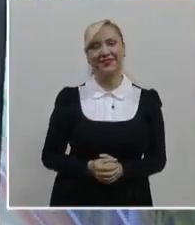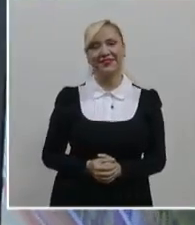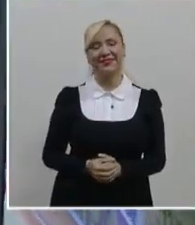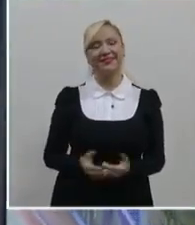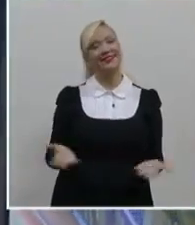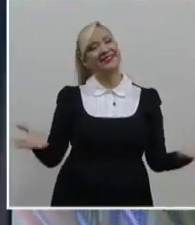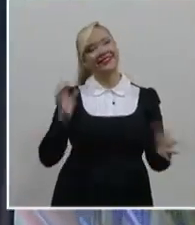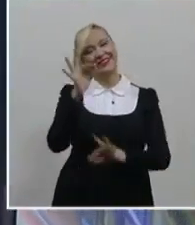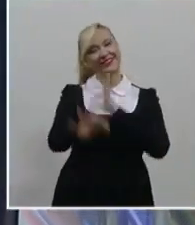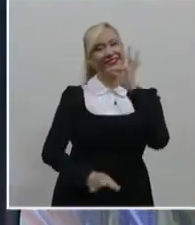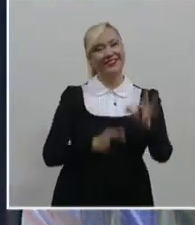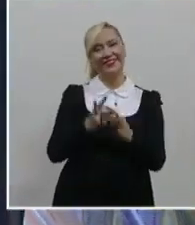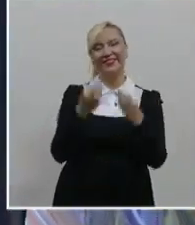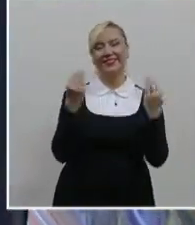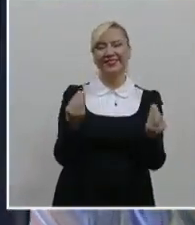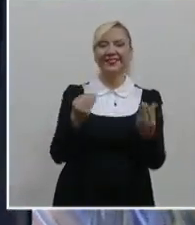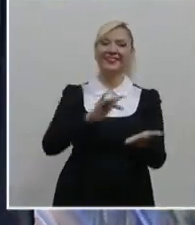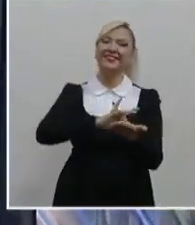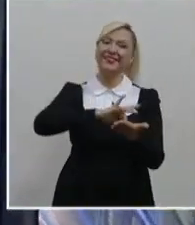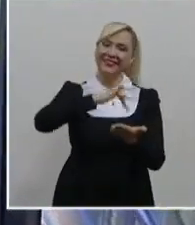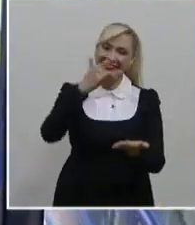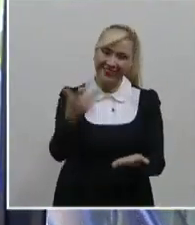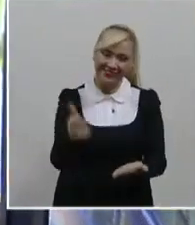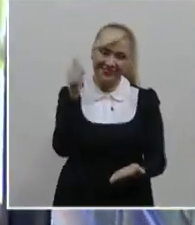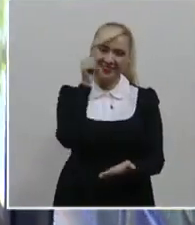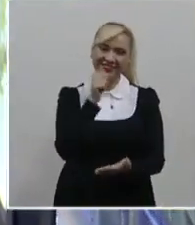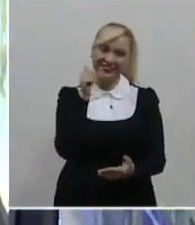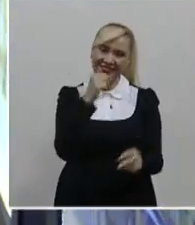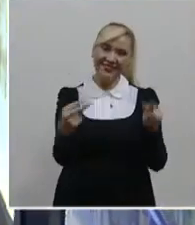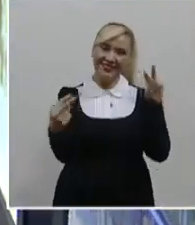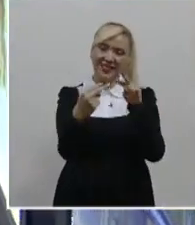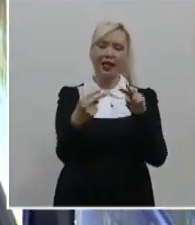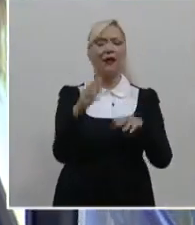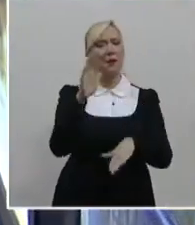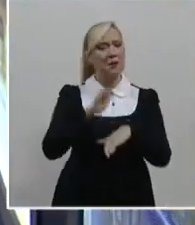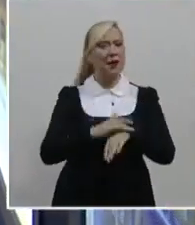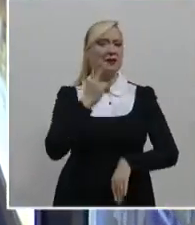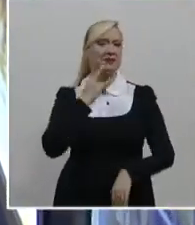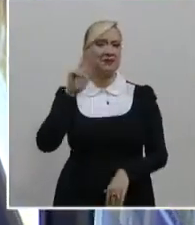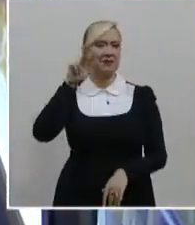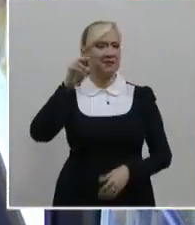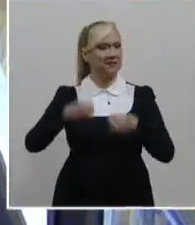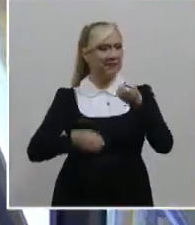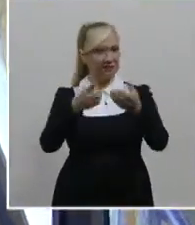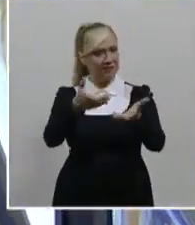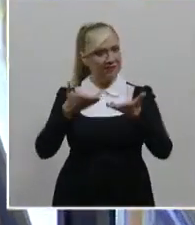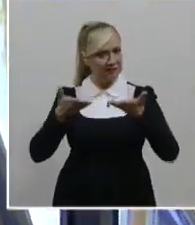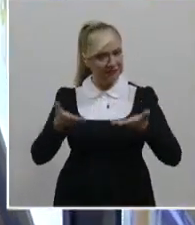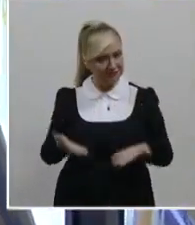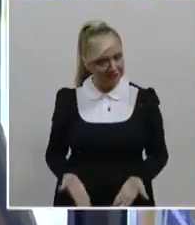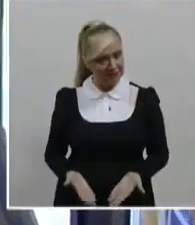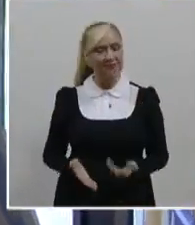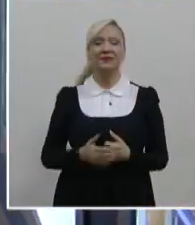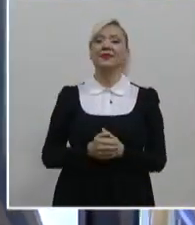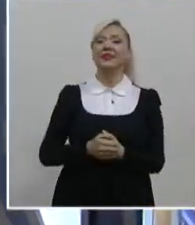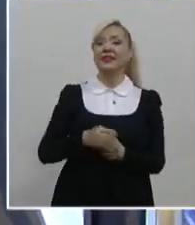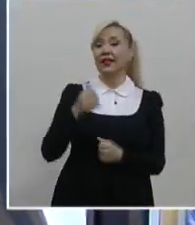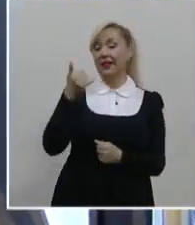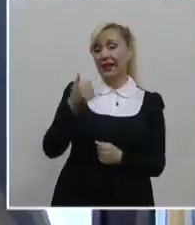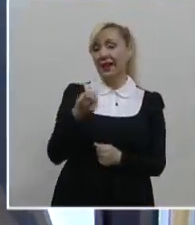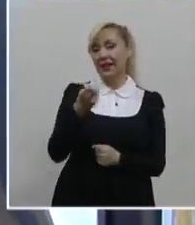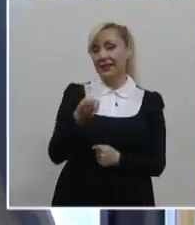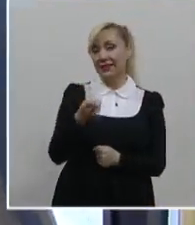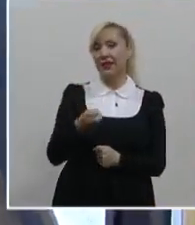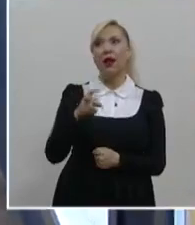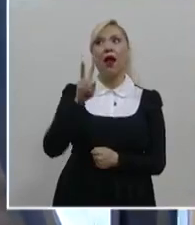Es así como llegamos al final de este espacio, como siempre agradeciendo a su compañía e invitándole a mantenerse aquí en la señal del canal del Poder Judicial de la Federación.